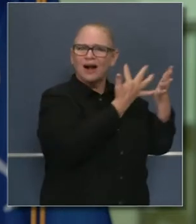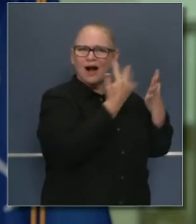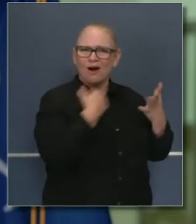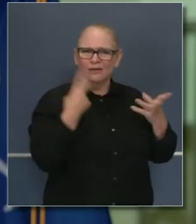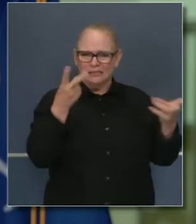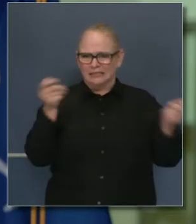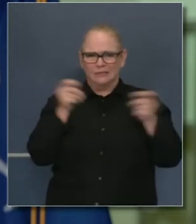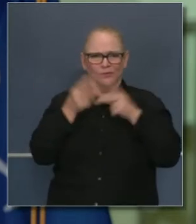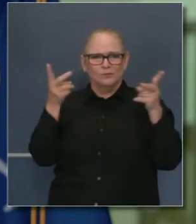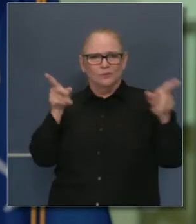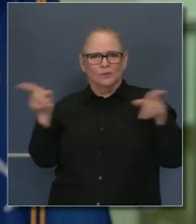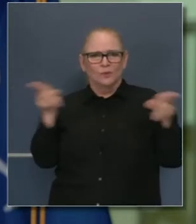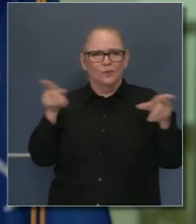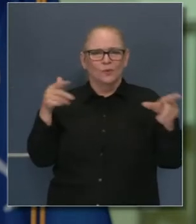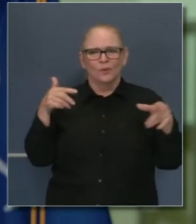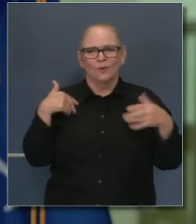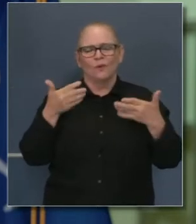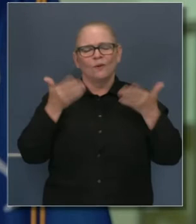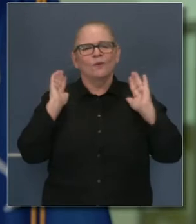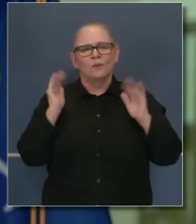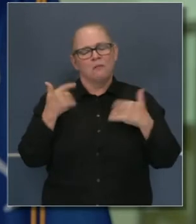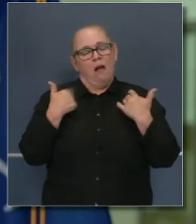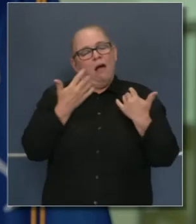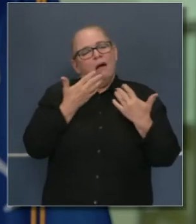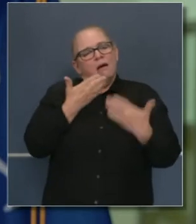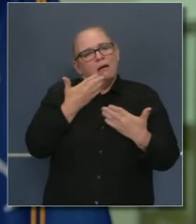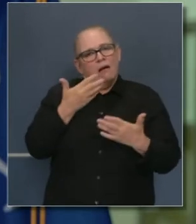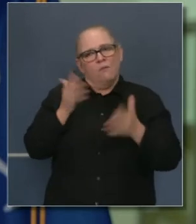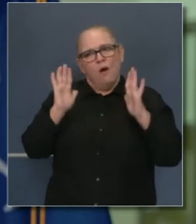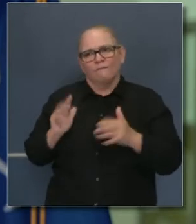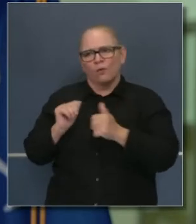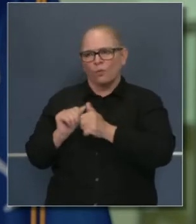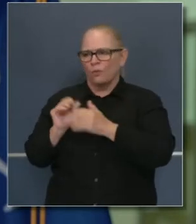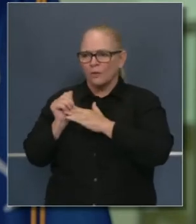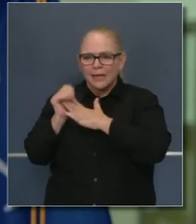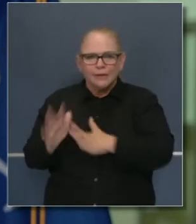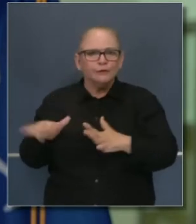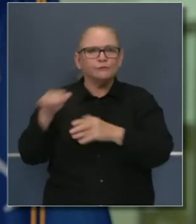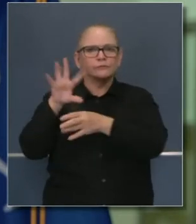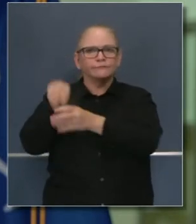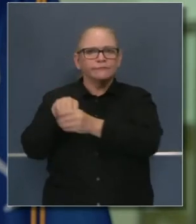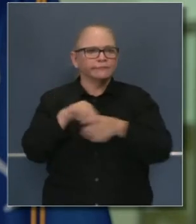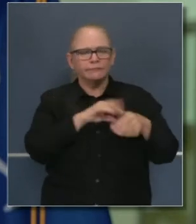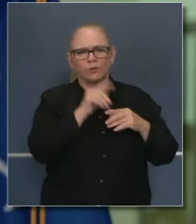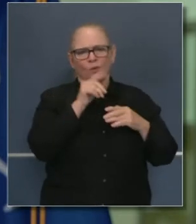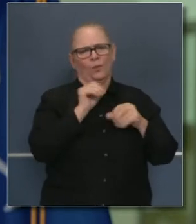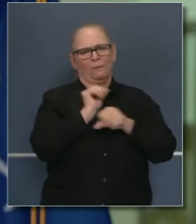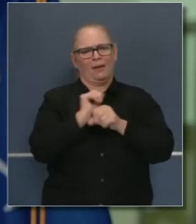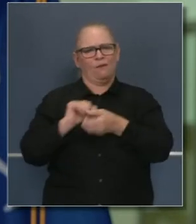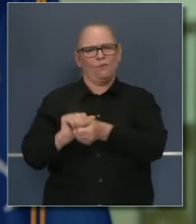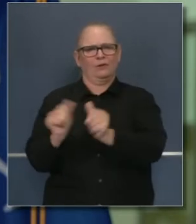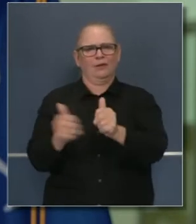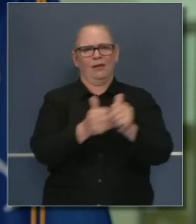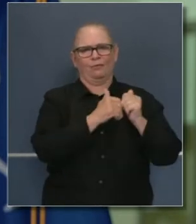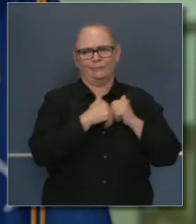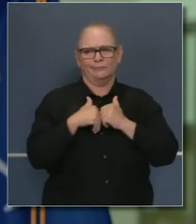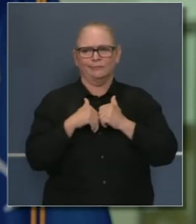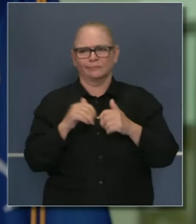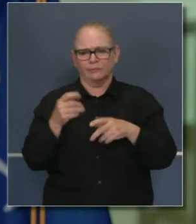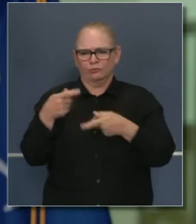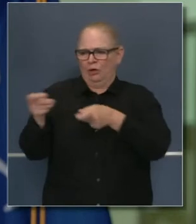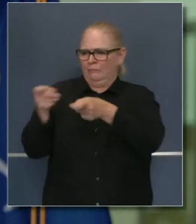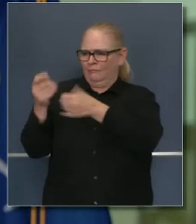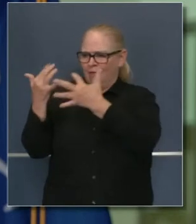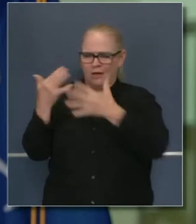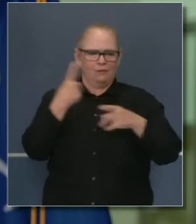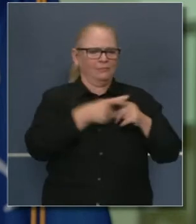Hemos dispuesto de todos los recursos posibles en el estado. Tenemos liderazgo sobresaliente en posiciones clave. En